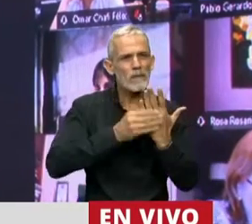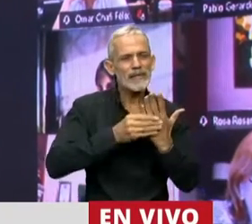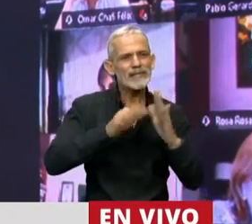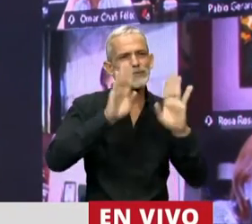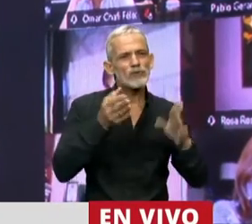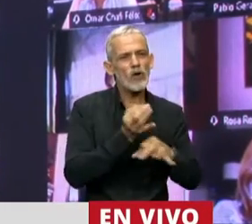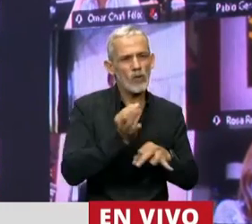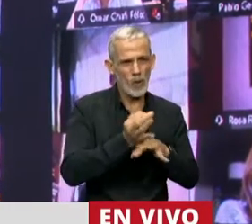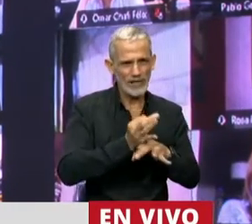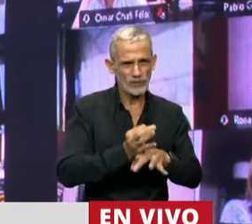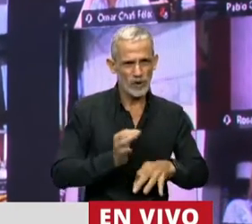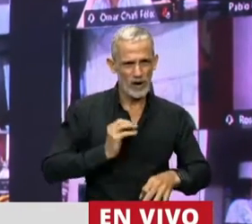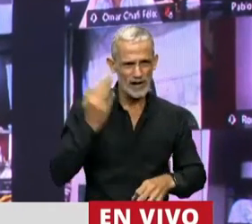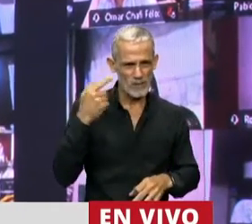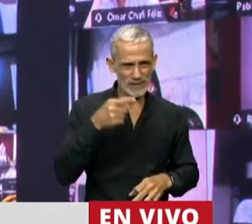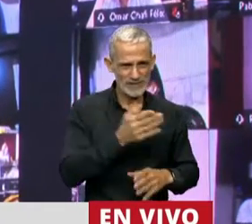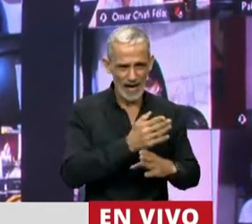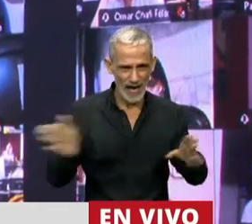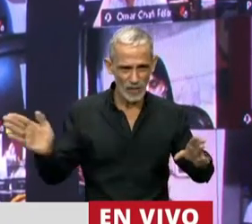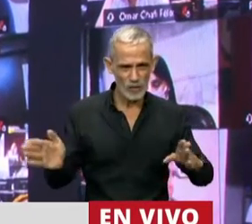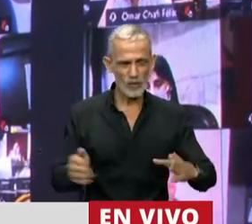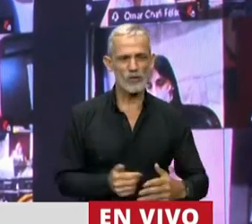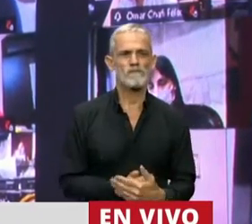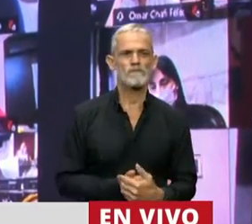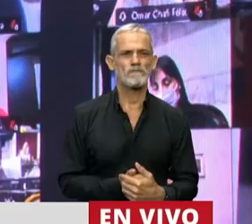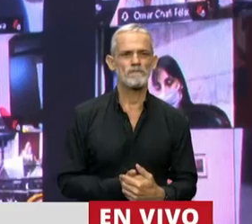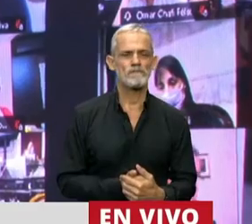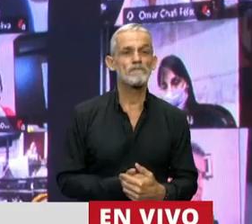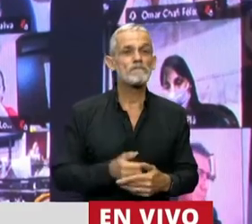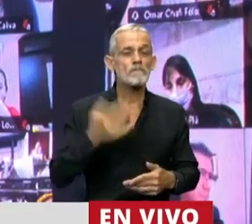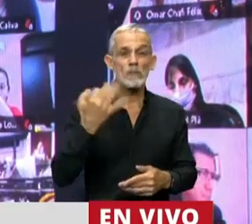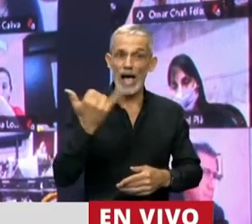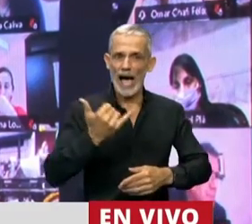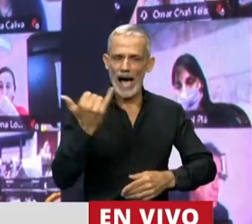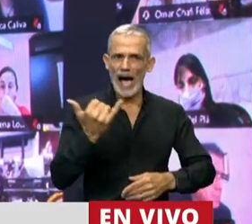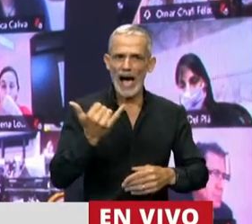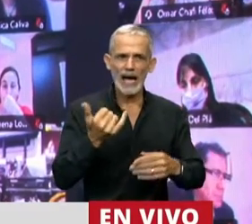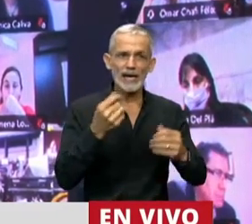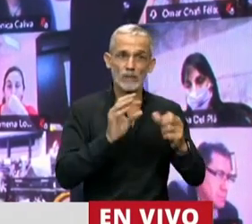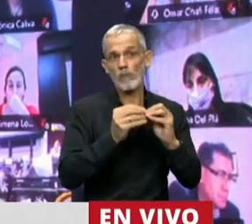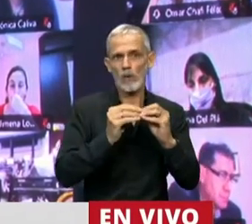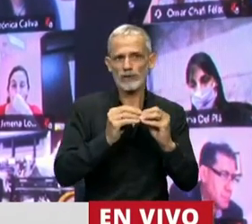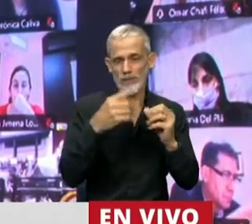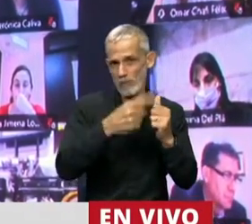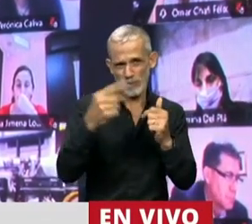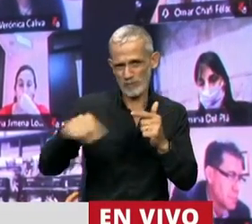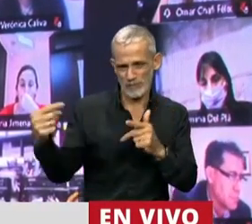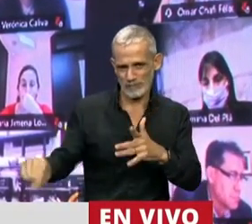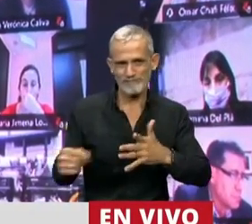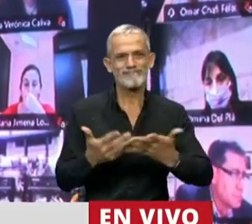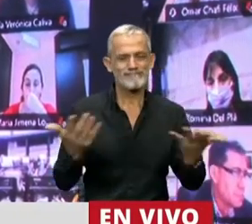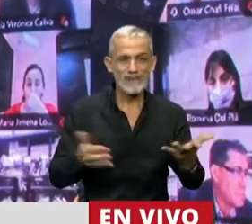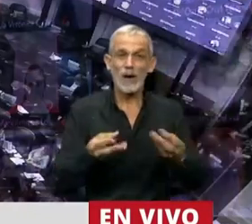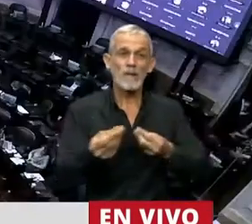el ministro Trota tienen diversas razones. La caída